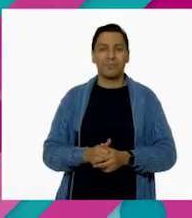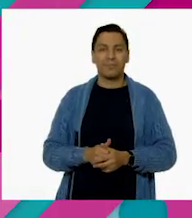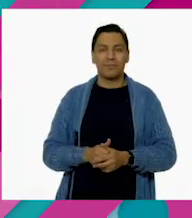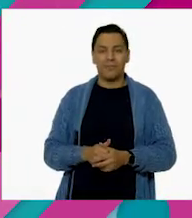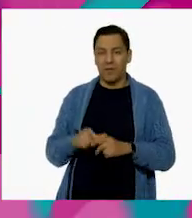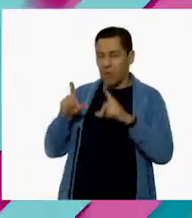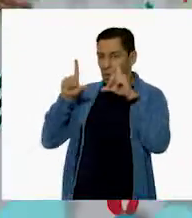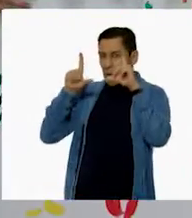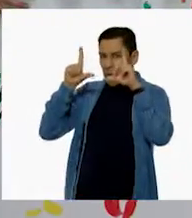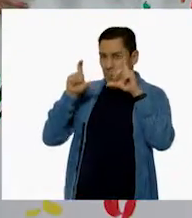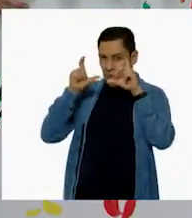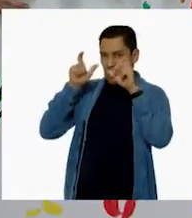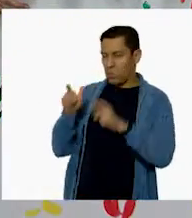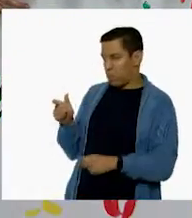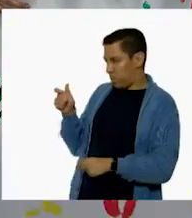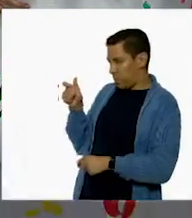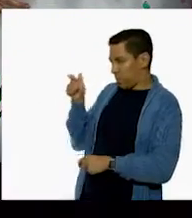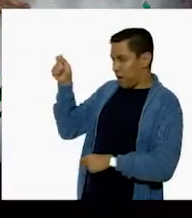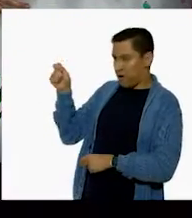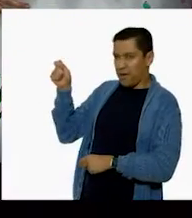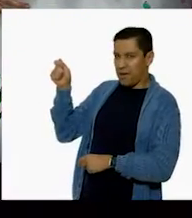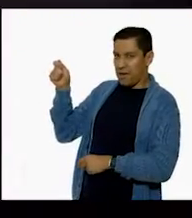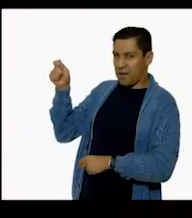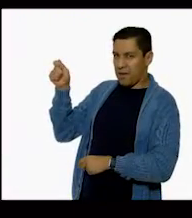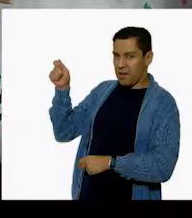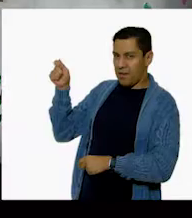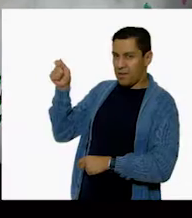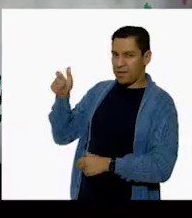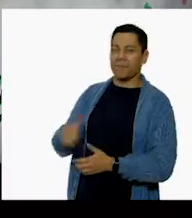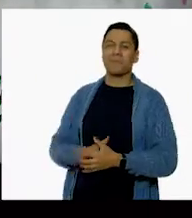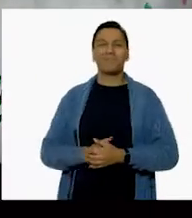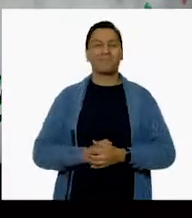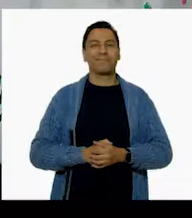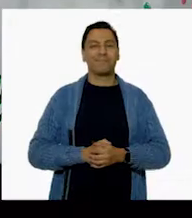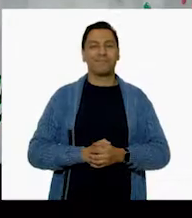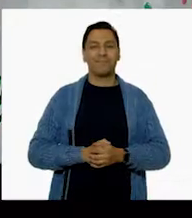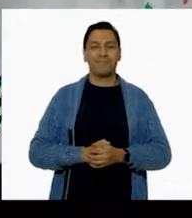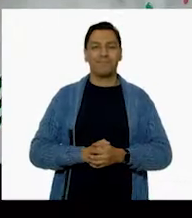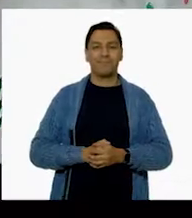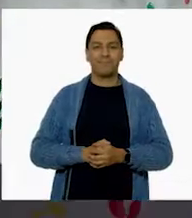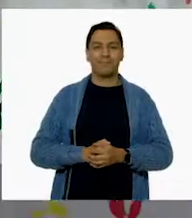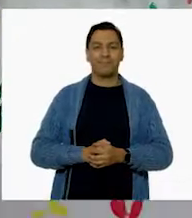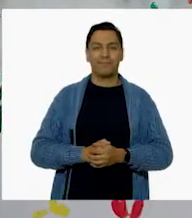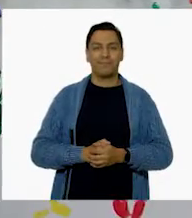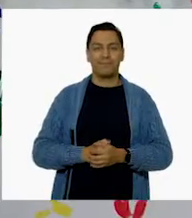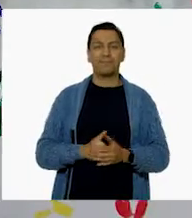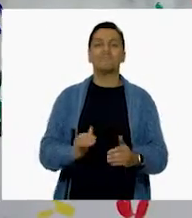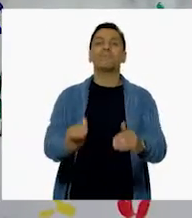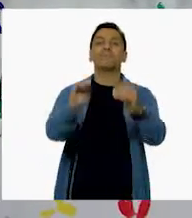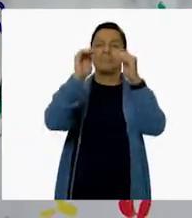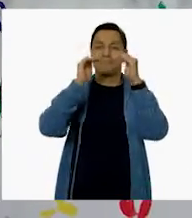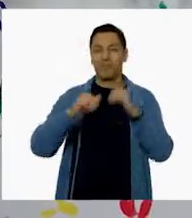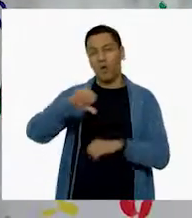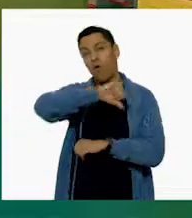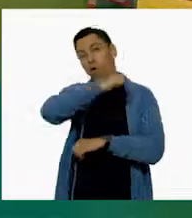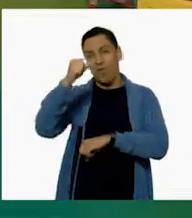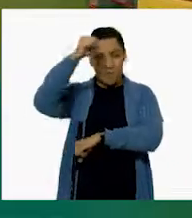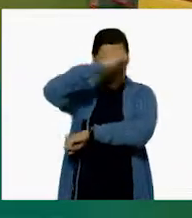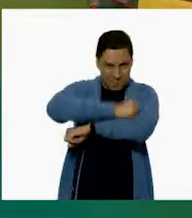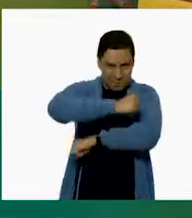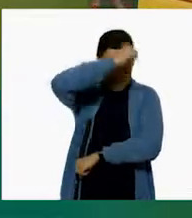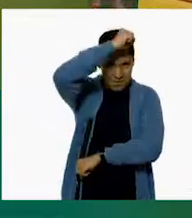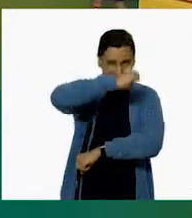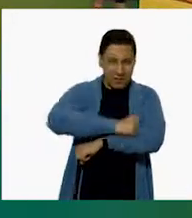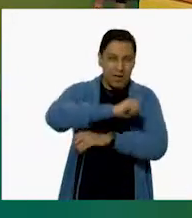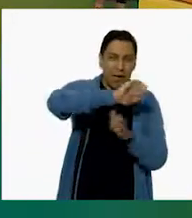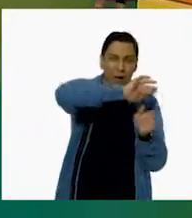la foto? Muy bien. No se muevan, lo voy a acercar. Ahí está. ¡Listo! Muy bien. Vamos con nuestra siguiente Ahora vamos a abrir otra ventana. Vale,